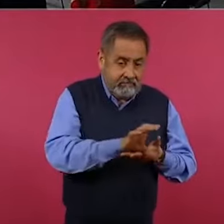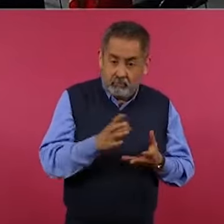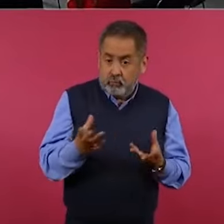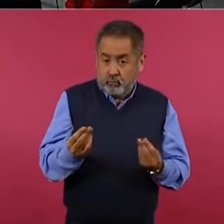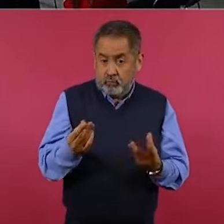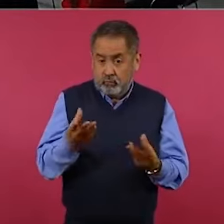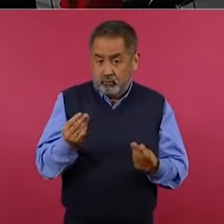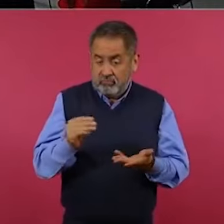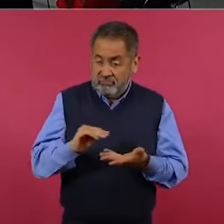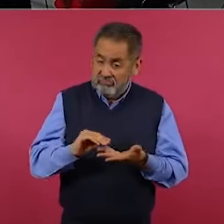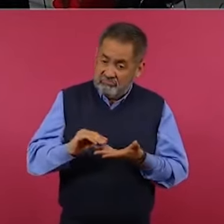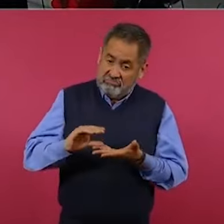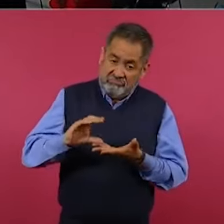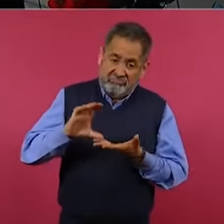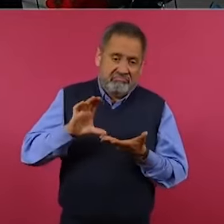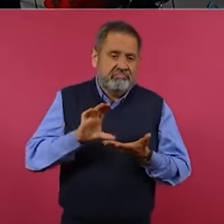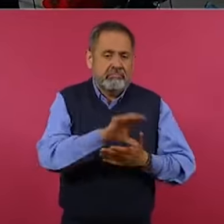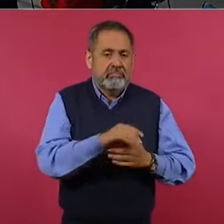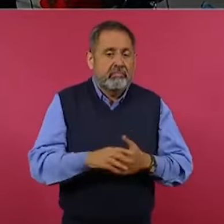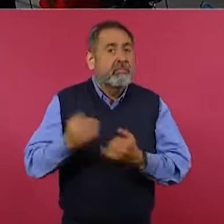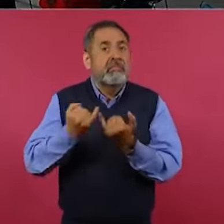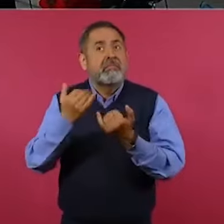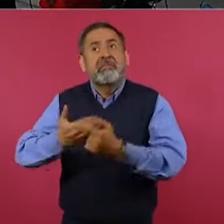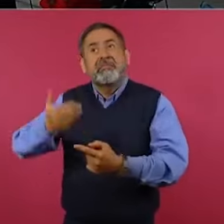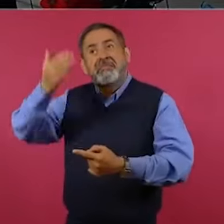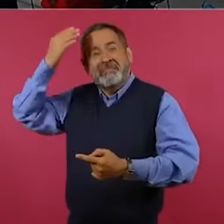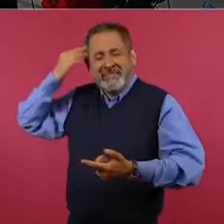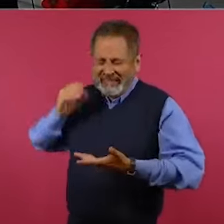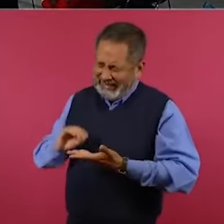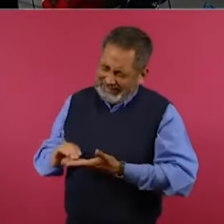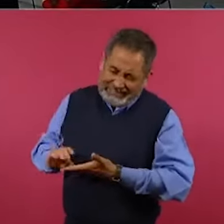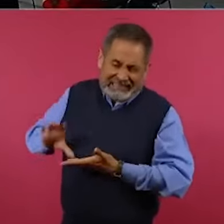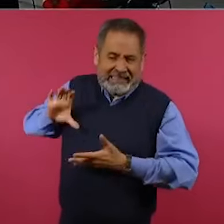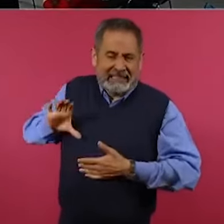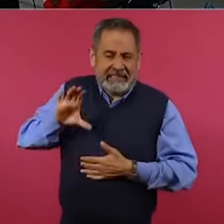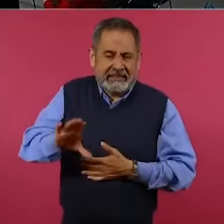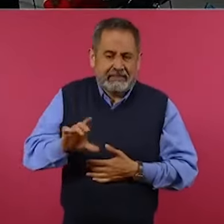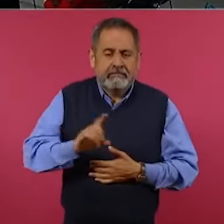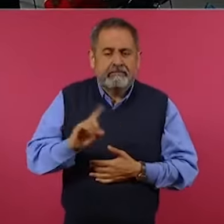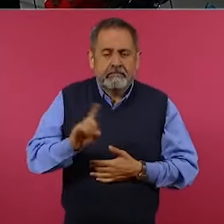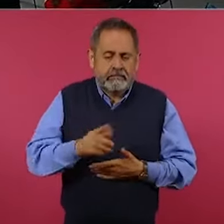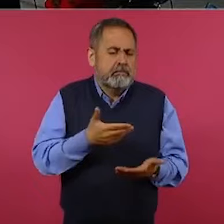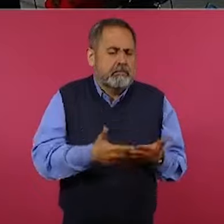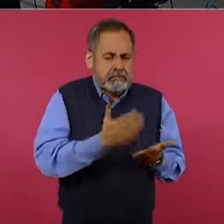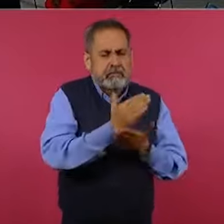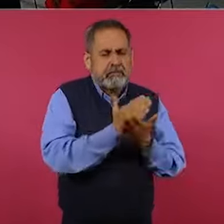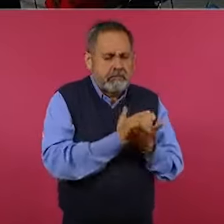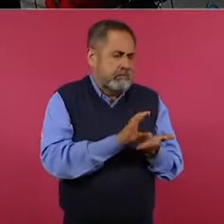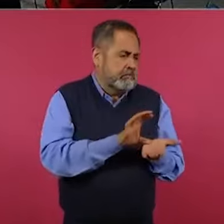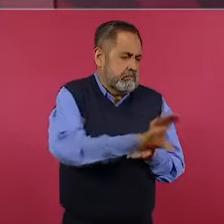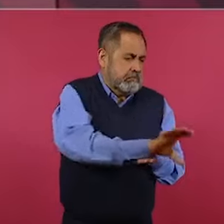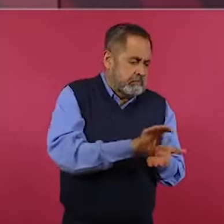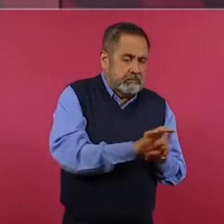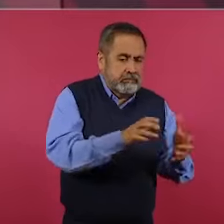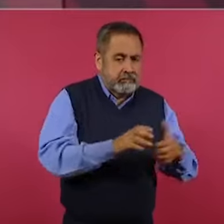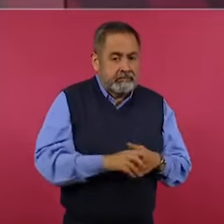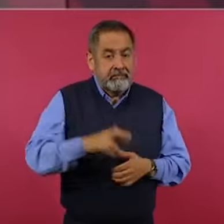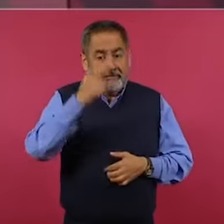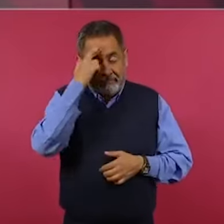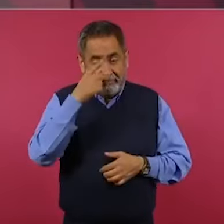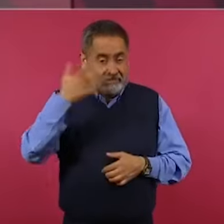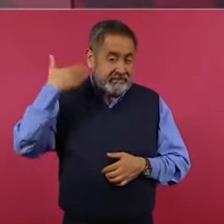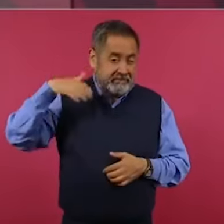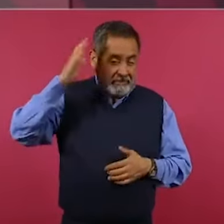bastante, no tanto como antes, como cuando estaban contra